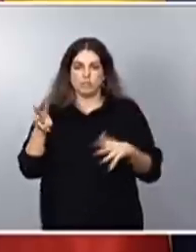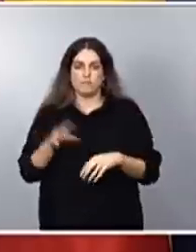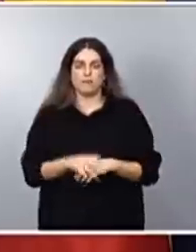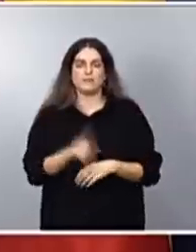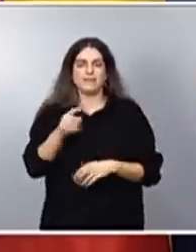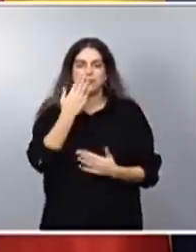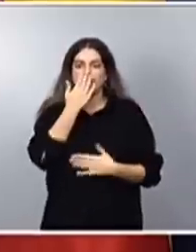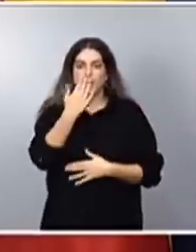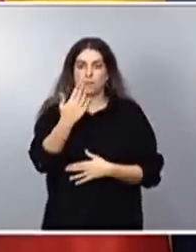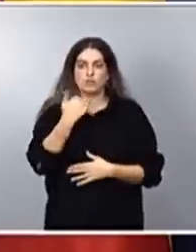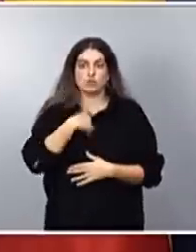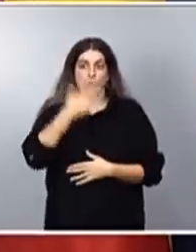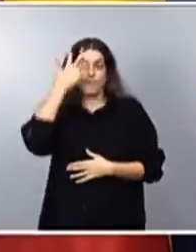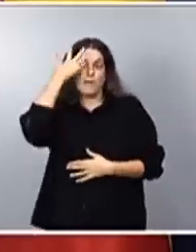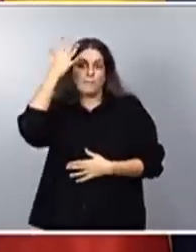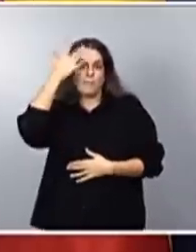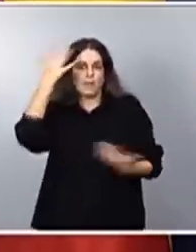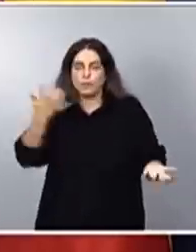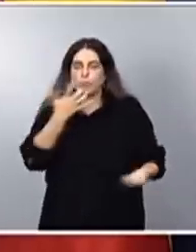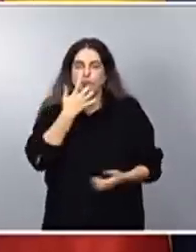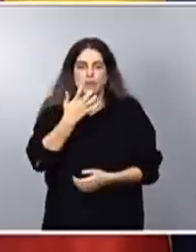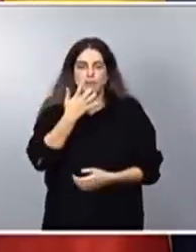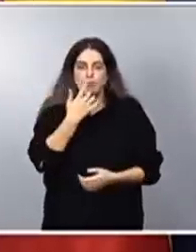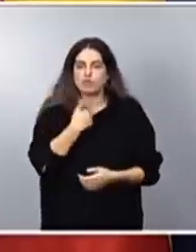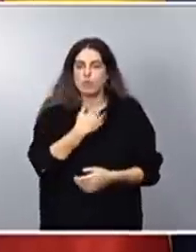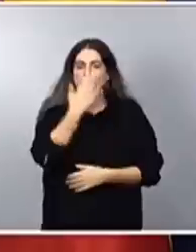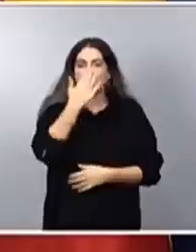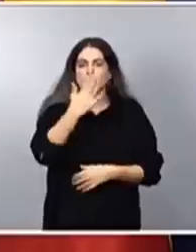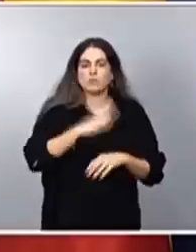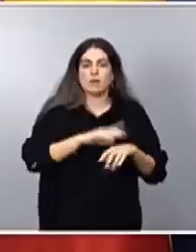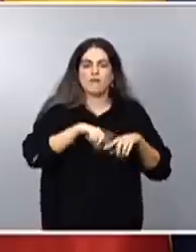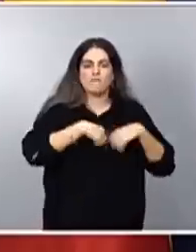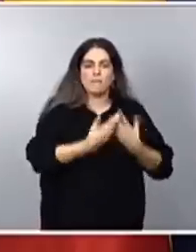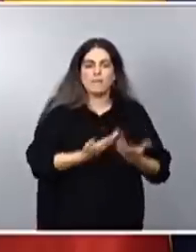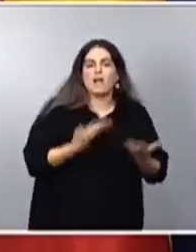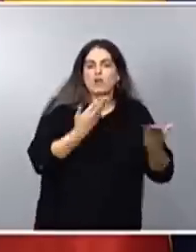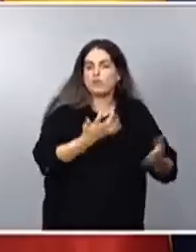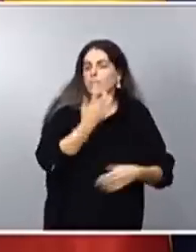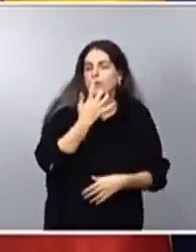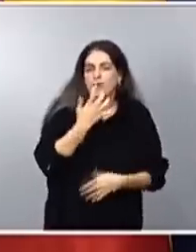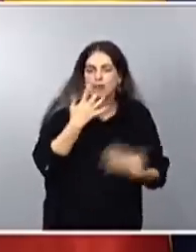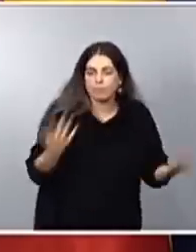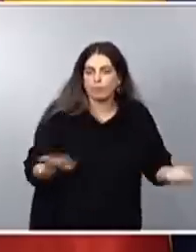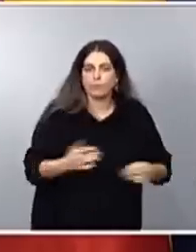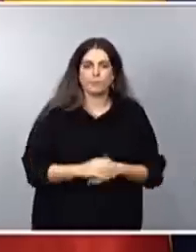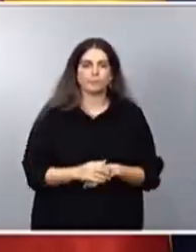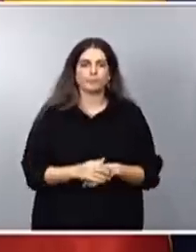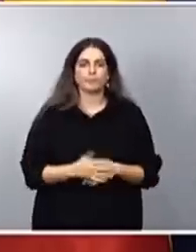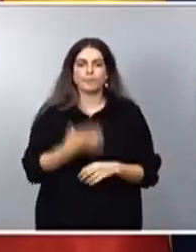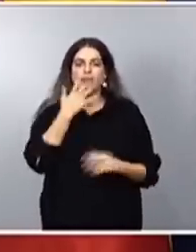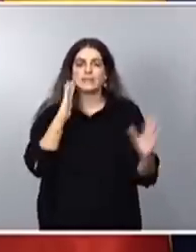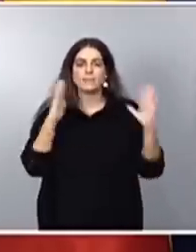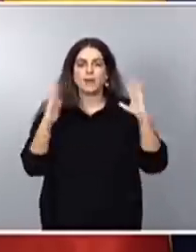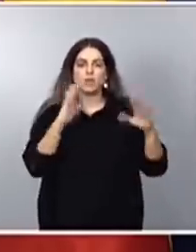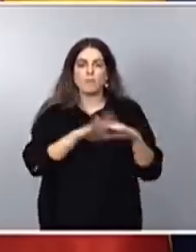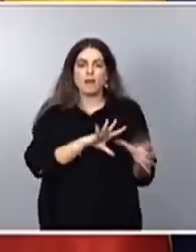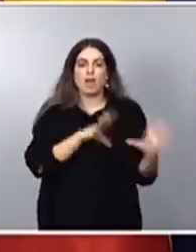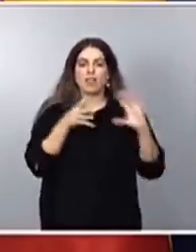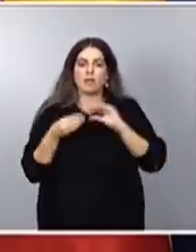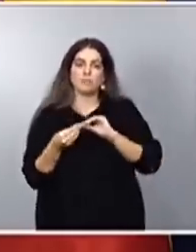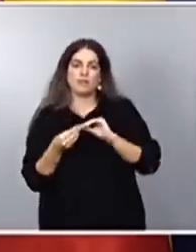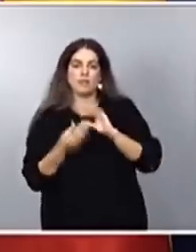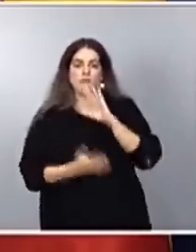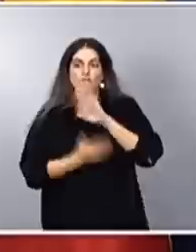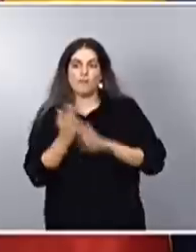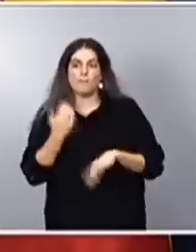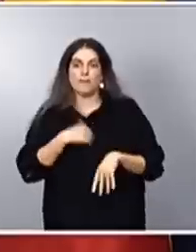es un permiso que viene a ayudar a las familias, por ejemplo, en ese periodo de adaptación en las escuelas infantiles de cero a tres